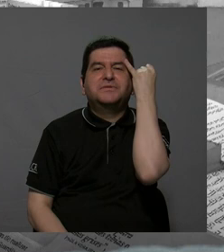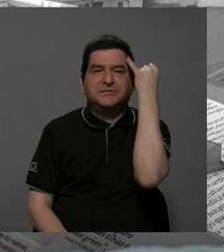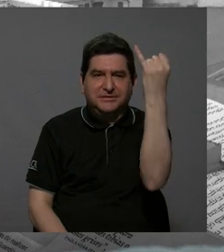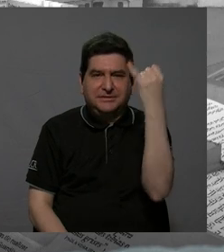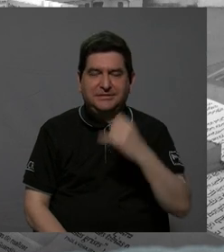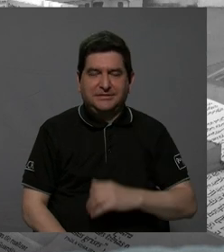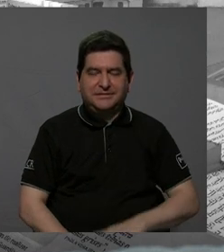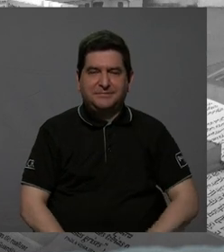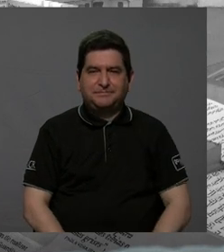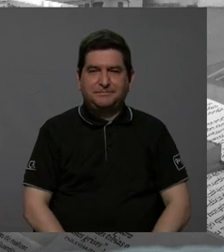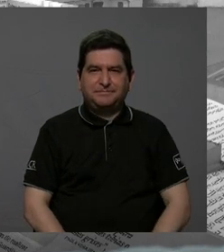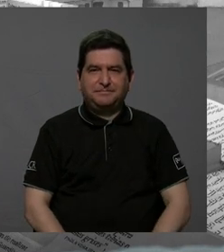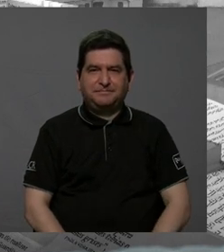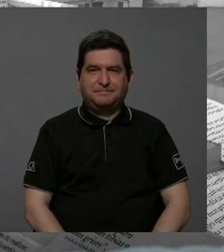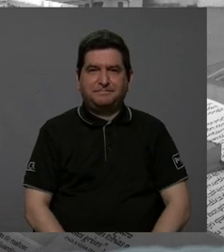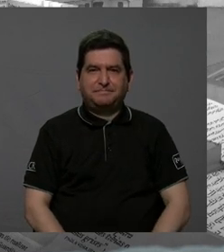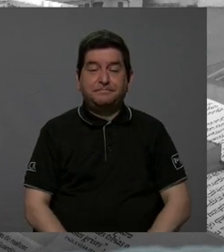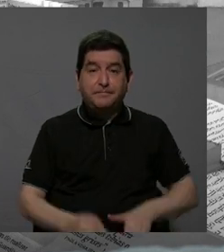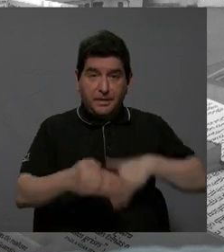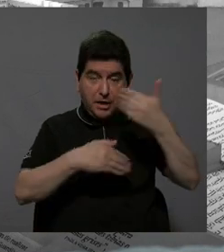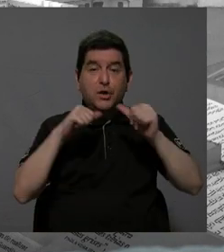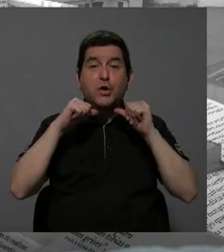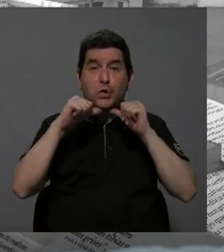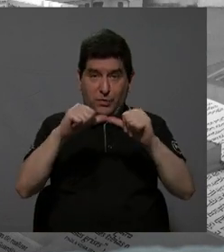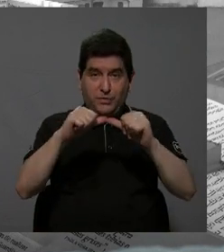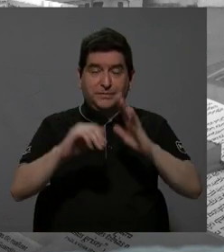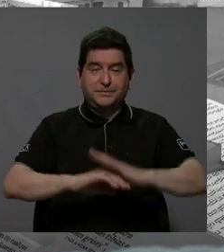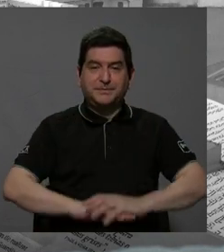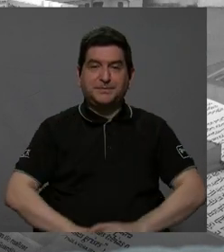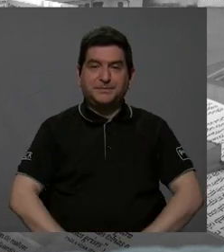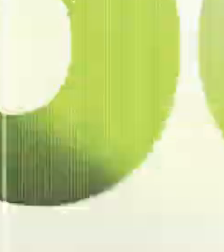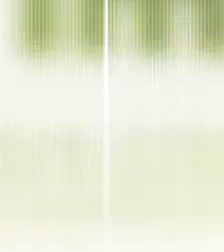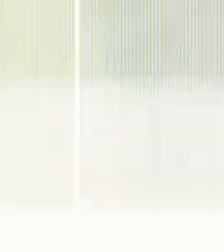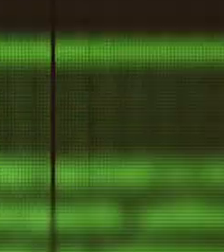ese punto y enseguida estamos con ustedes.